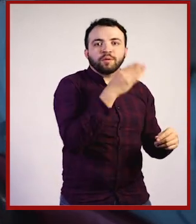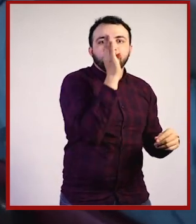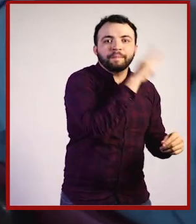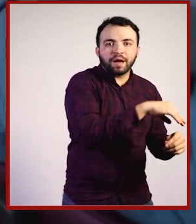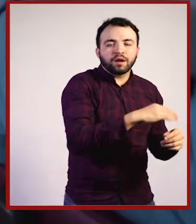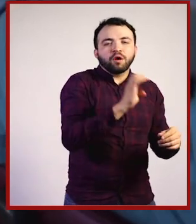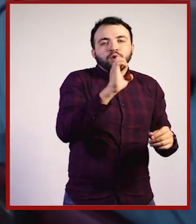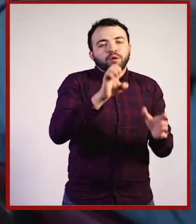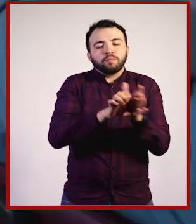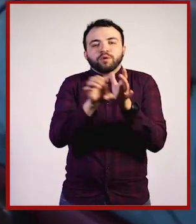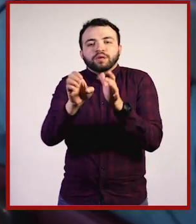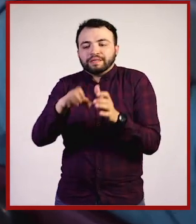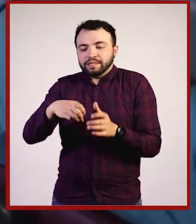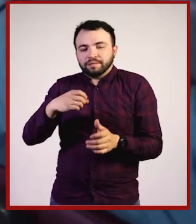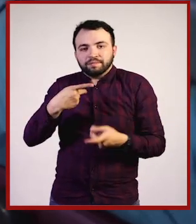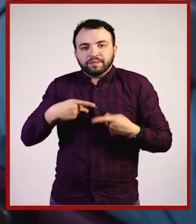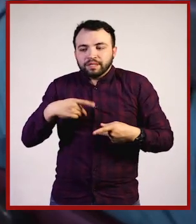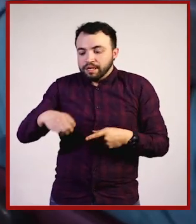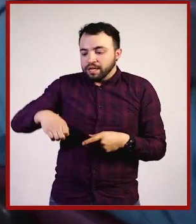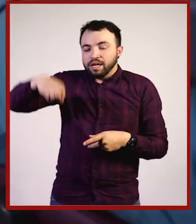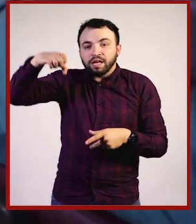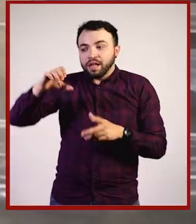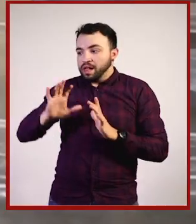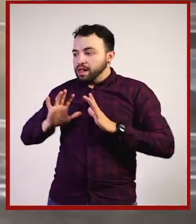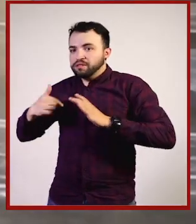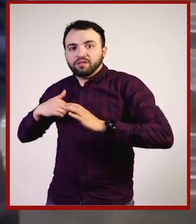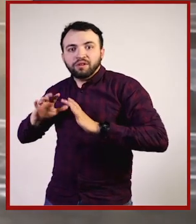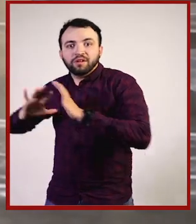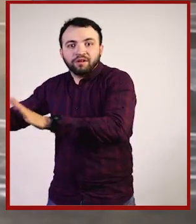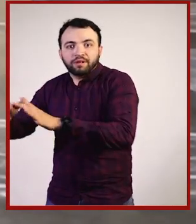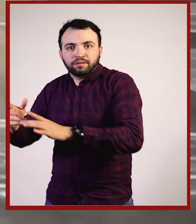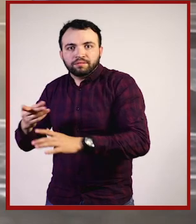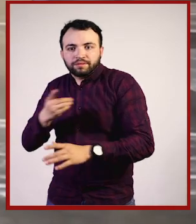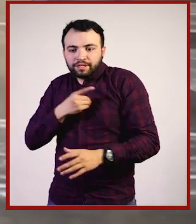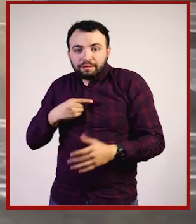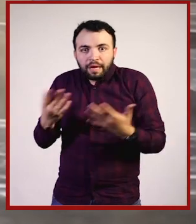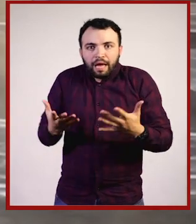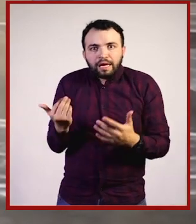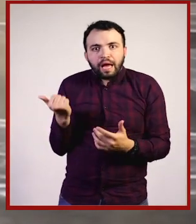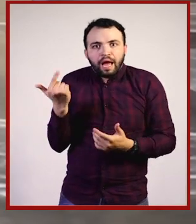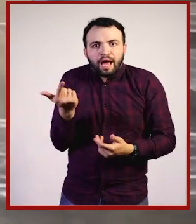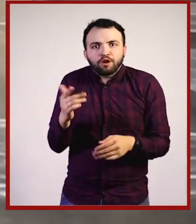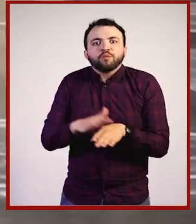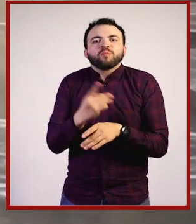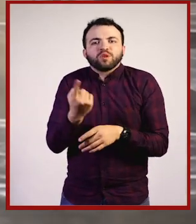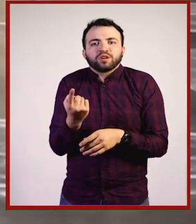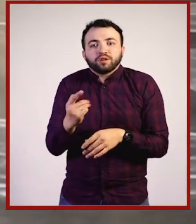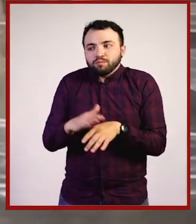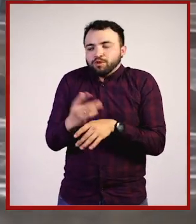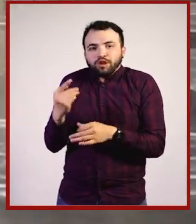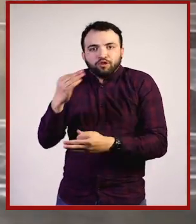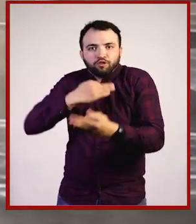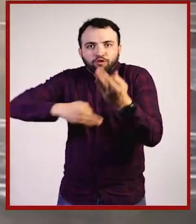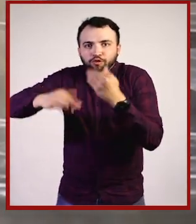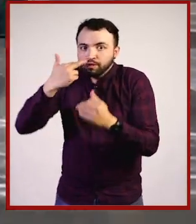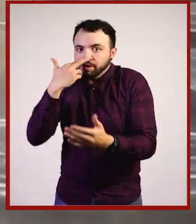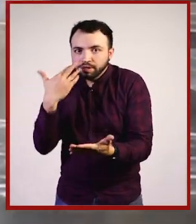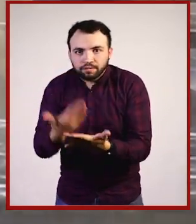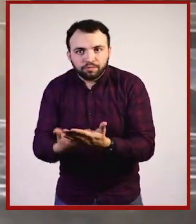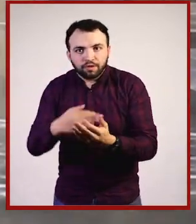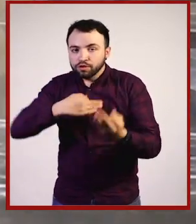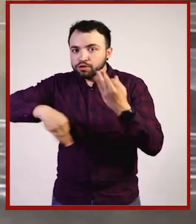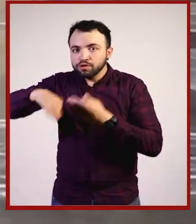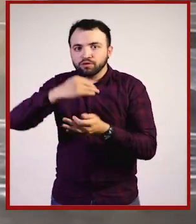mayor o una niña es empujada, pues tenemos que hacer algo porque eso a todos nos corresponde. Entonces, la cultura